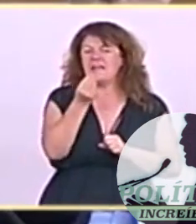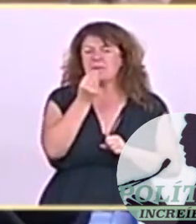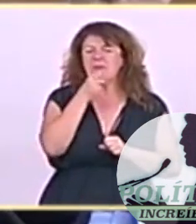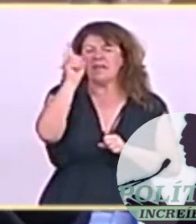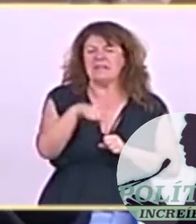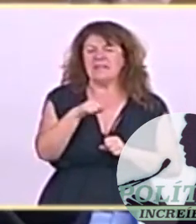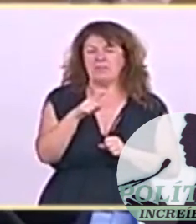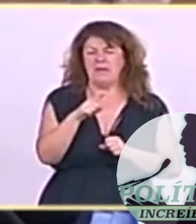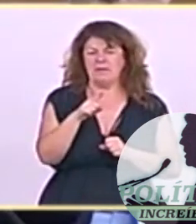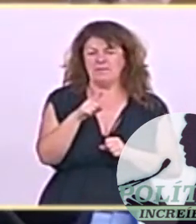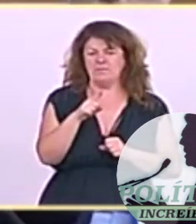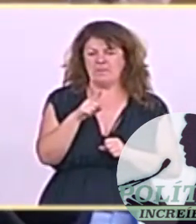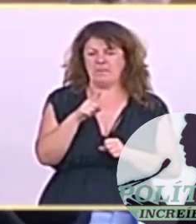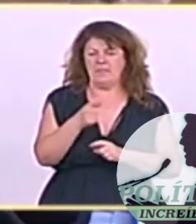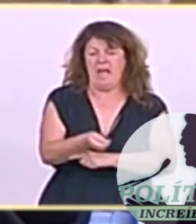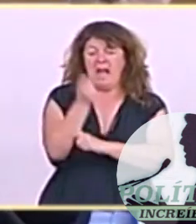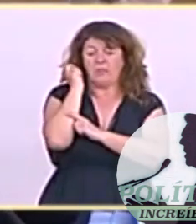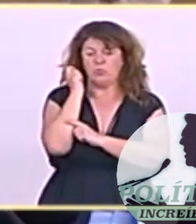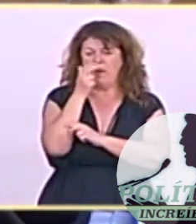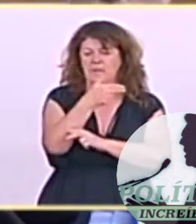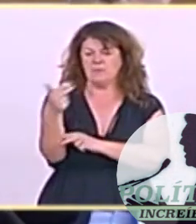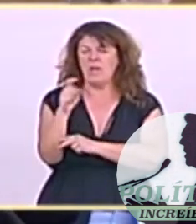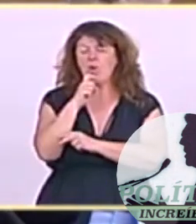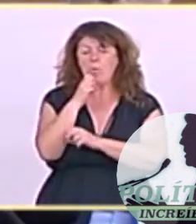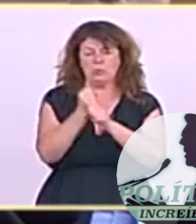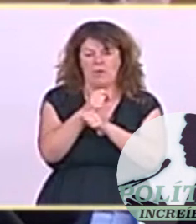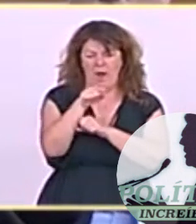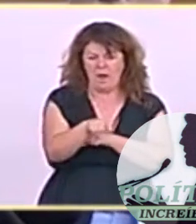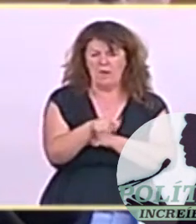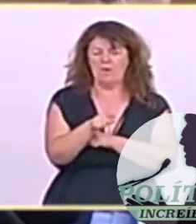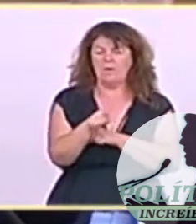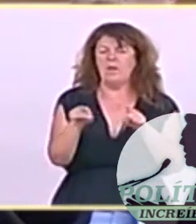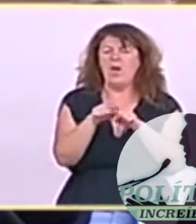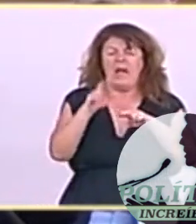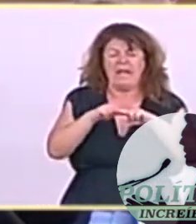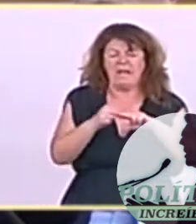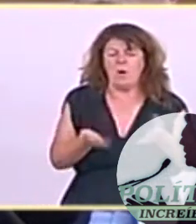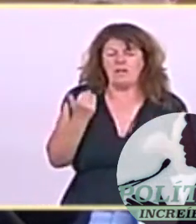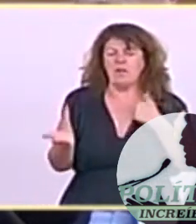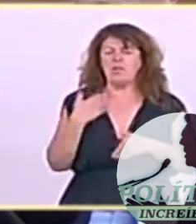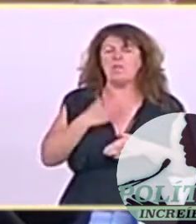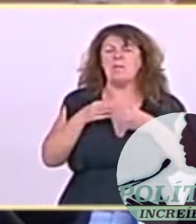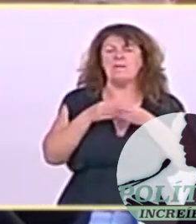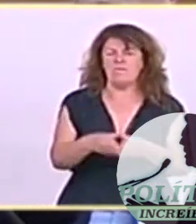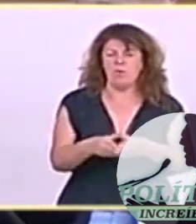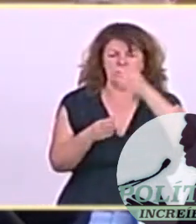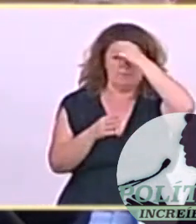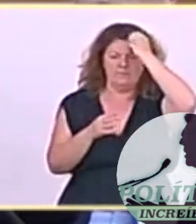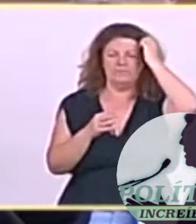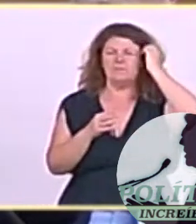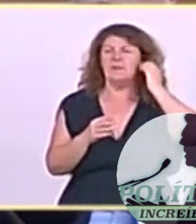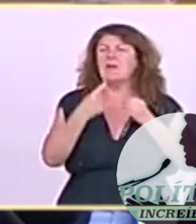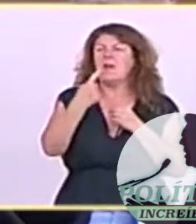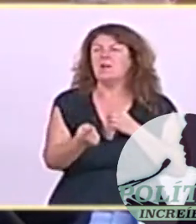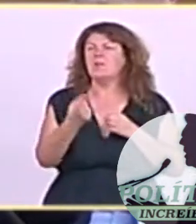trabajar ahí, la descarbonización de nuestra flota, también lo que se refiere a los tax y cuotas, especialmente plurianuales,